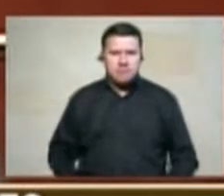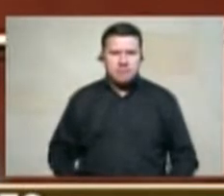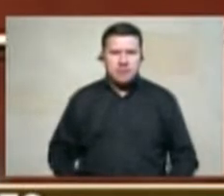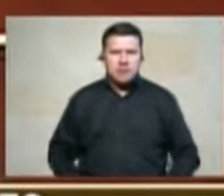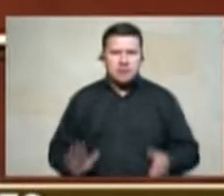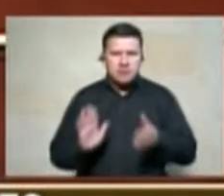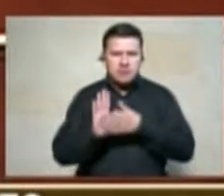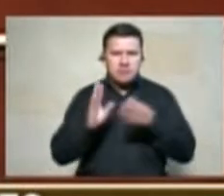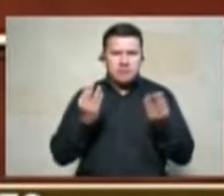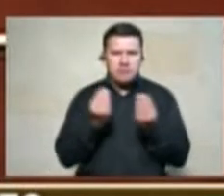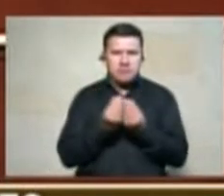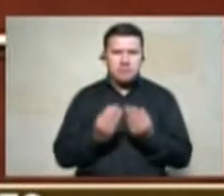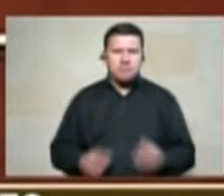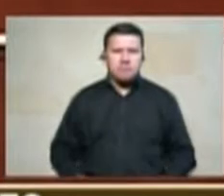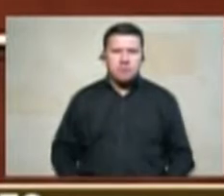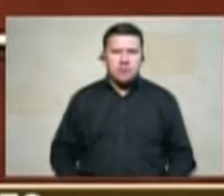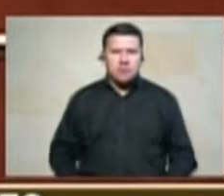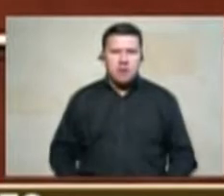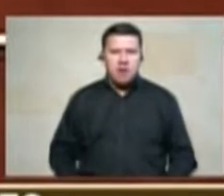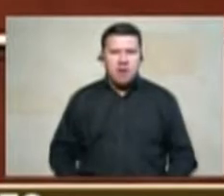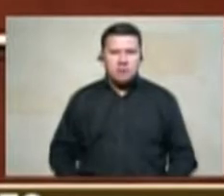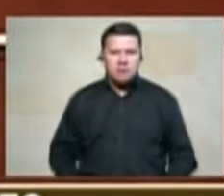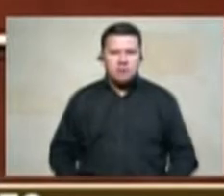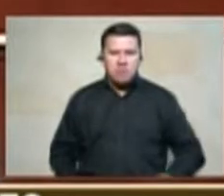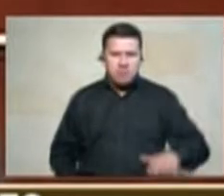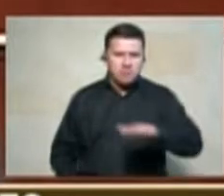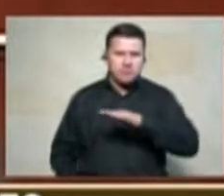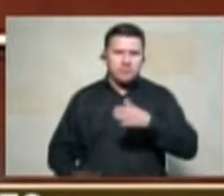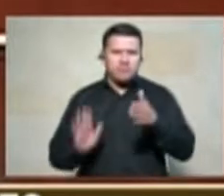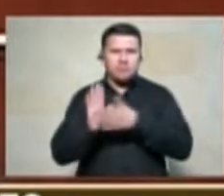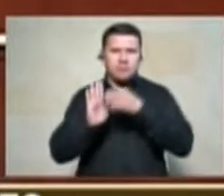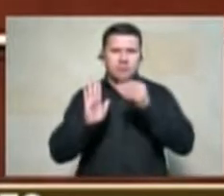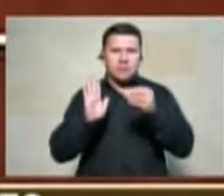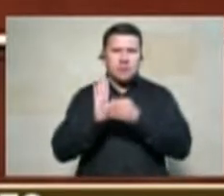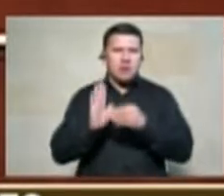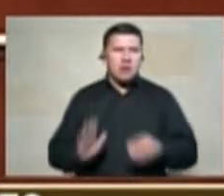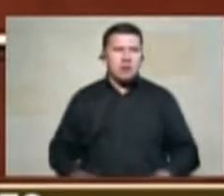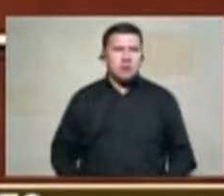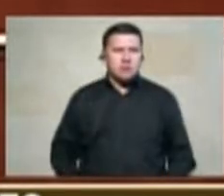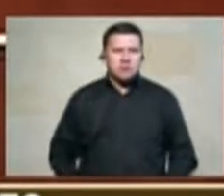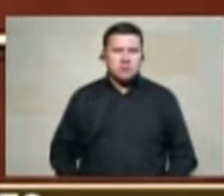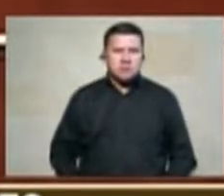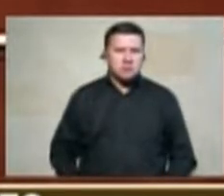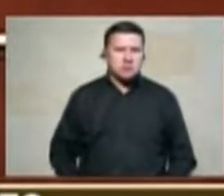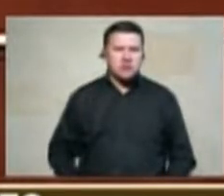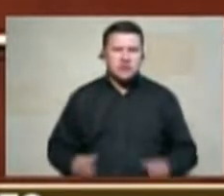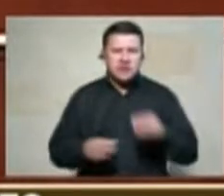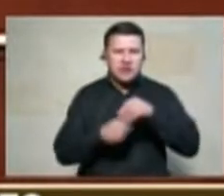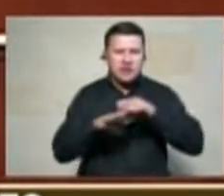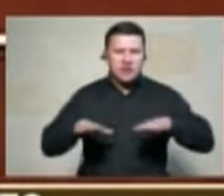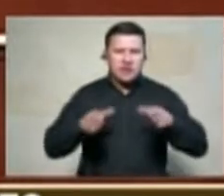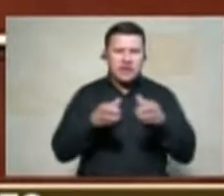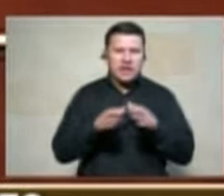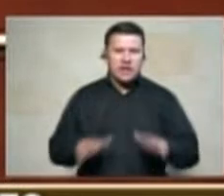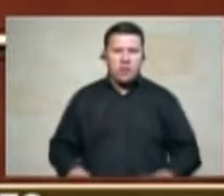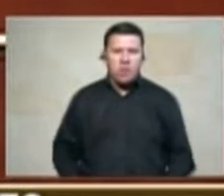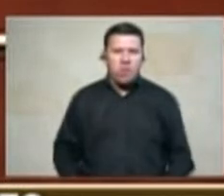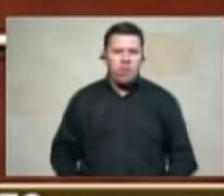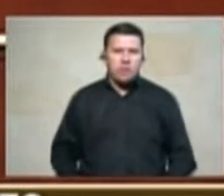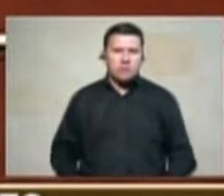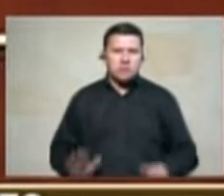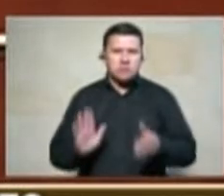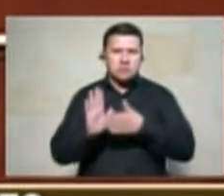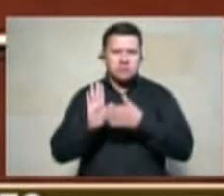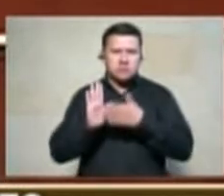de reclamantes de tierras y hoy en día los magistrados tienen procesos penales en la fiscalía sexta delegada ante la corte